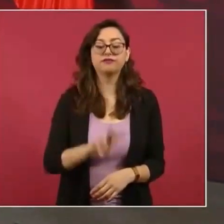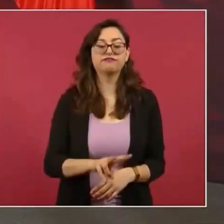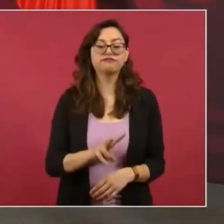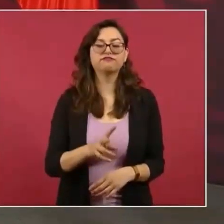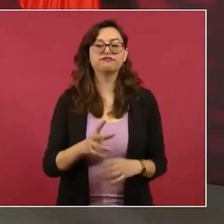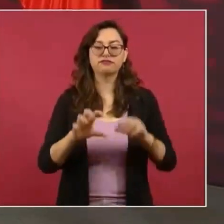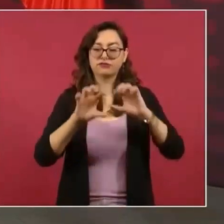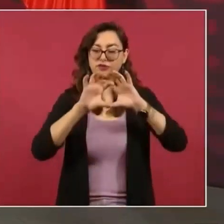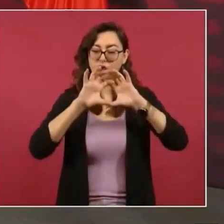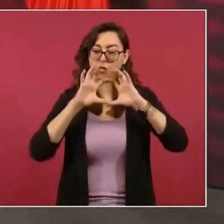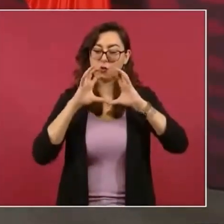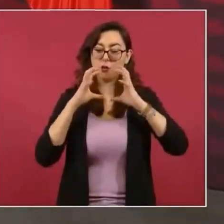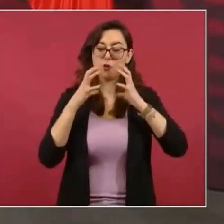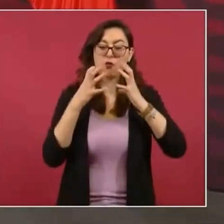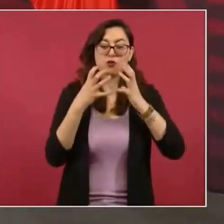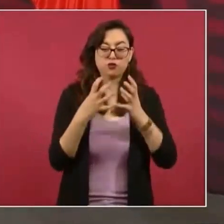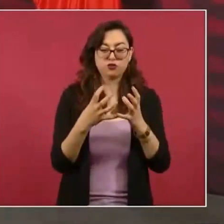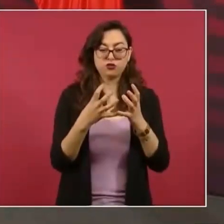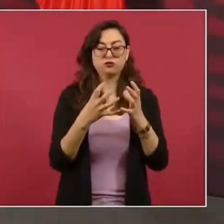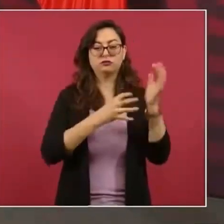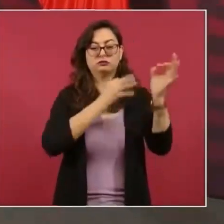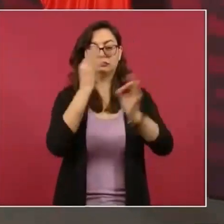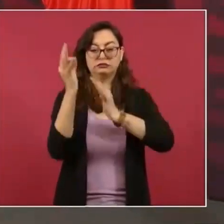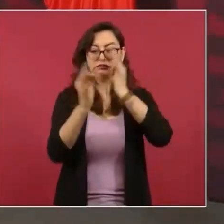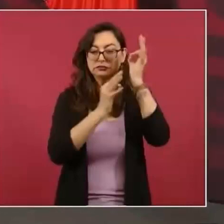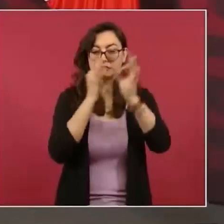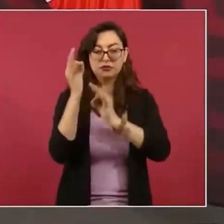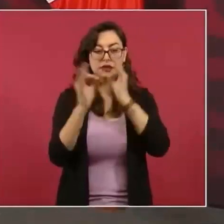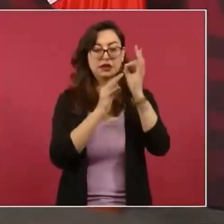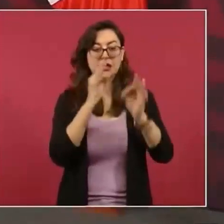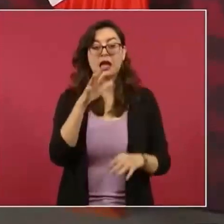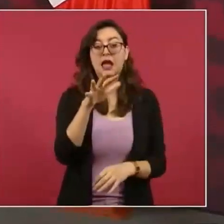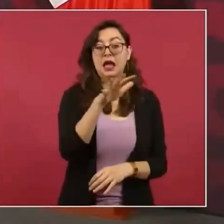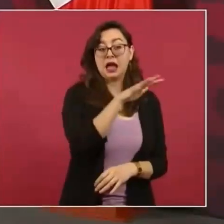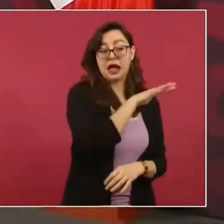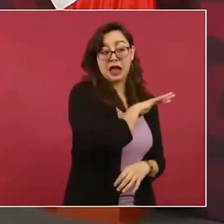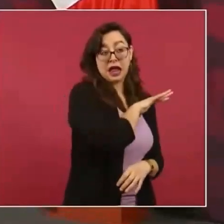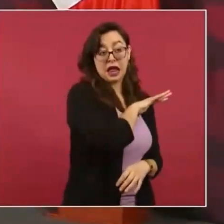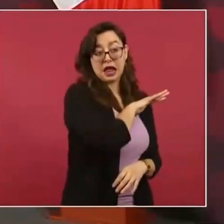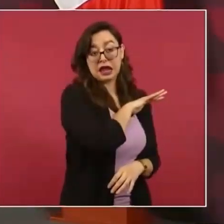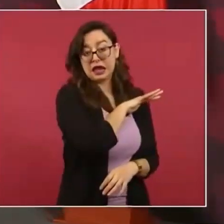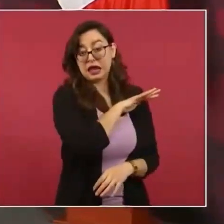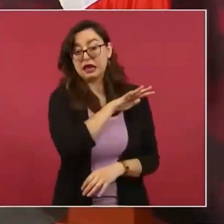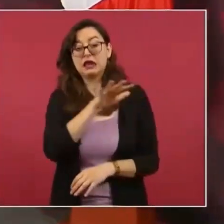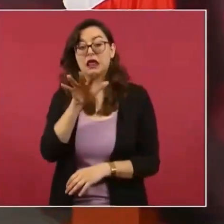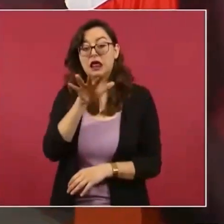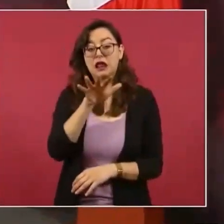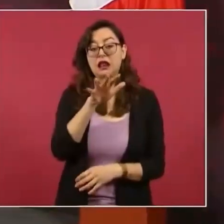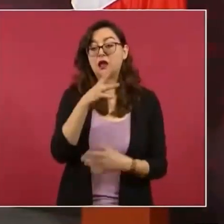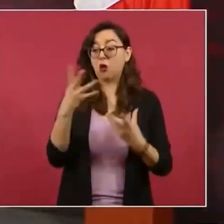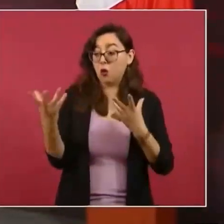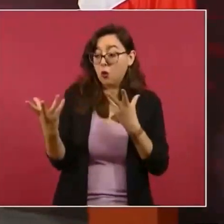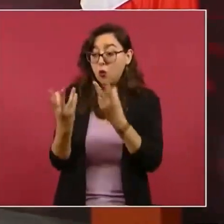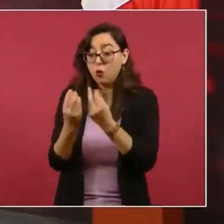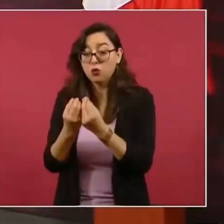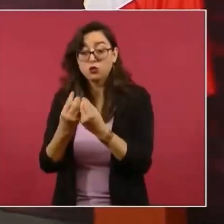en vez de estar al servicio de los pueblos